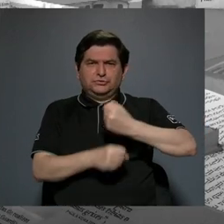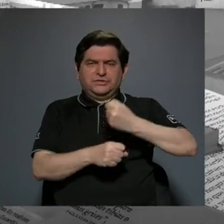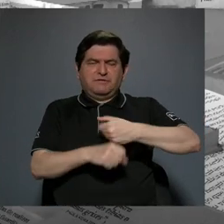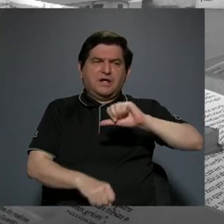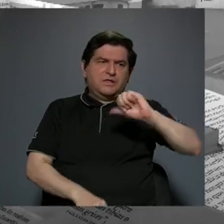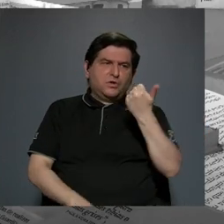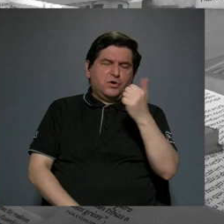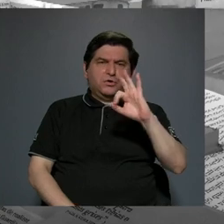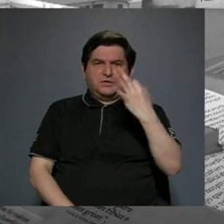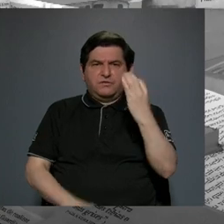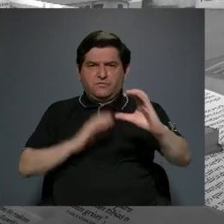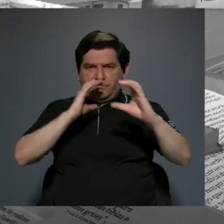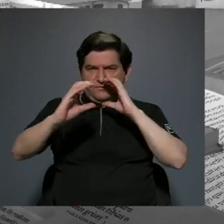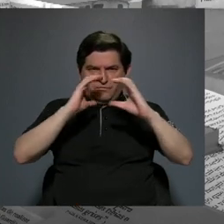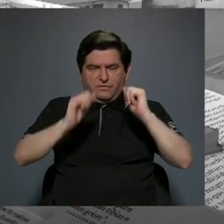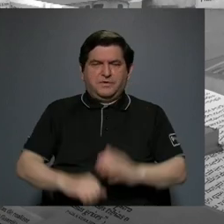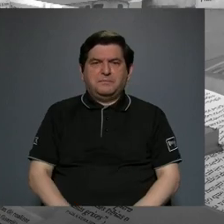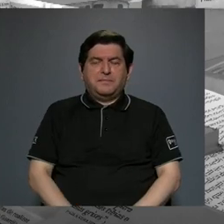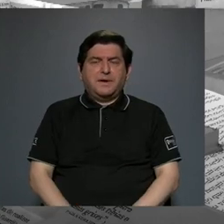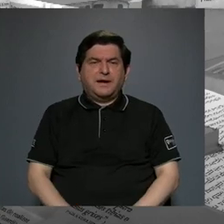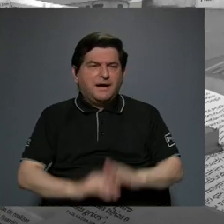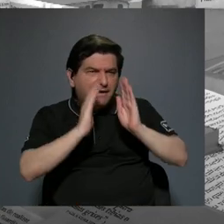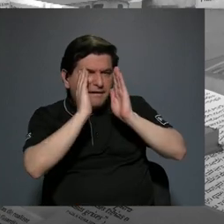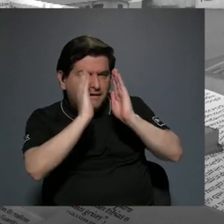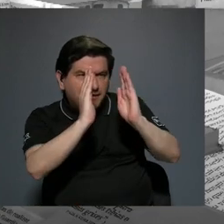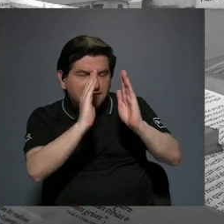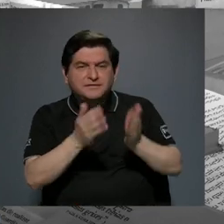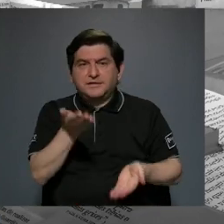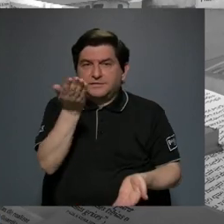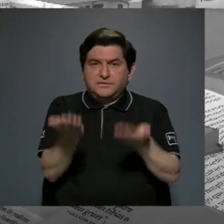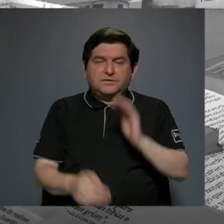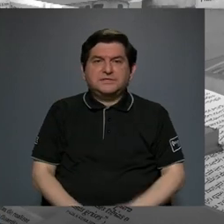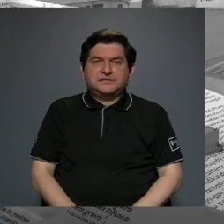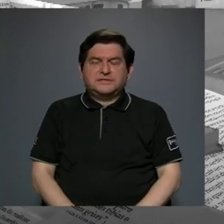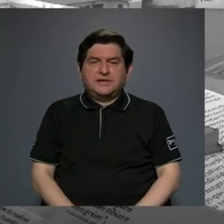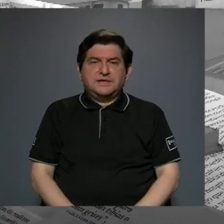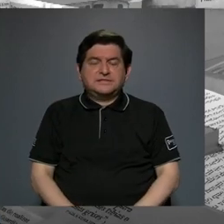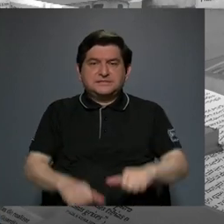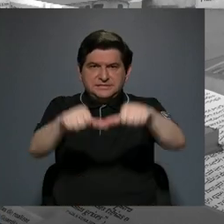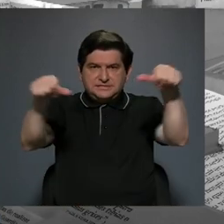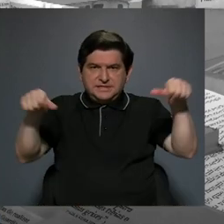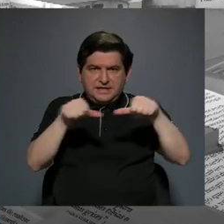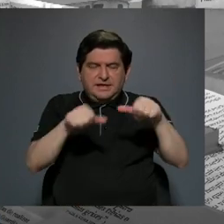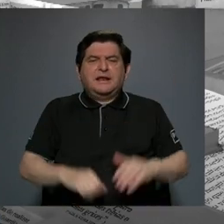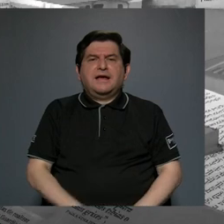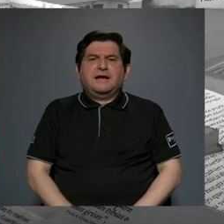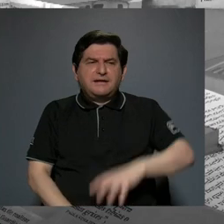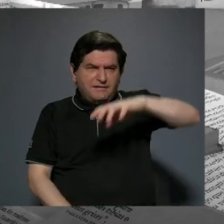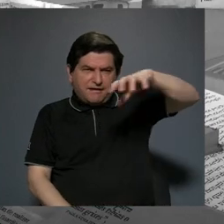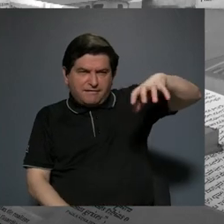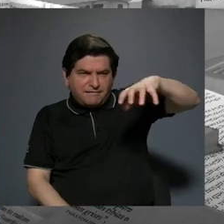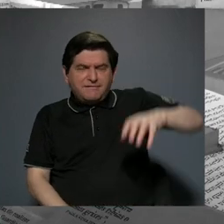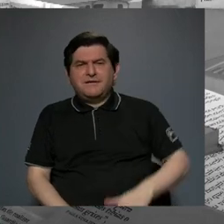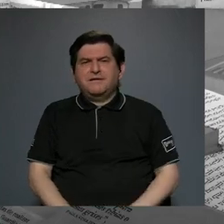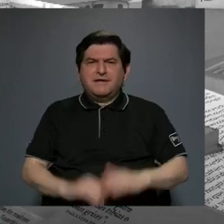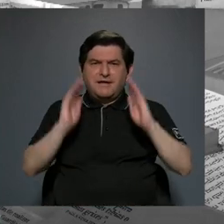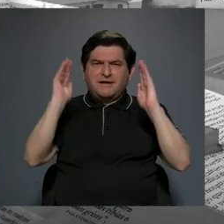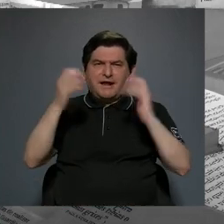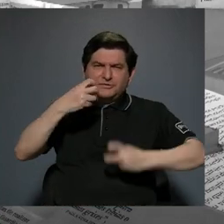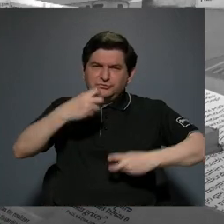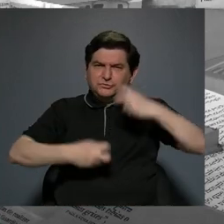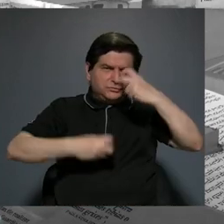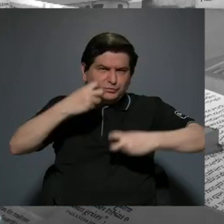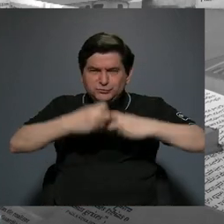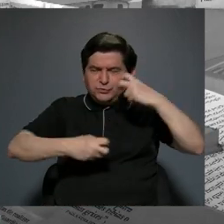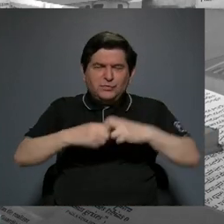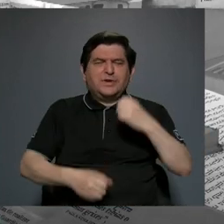otros medios de comunicación, ir a cubrir a la región atlántica de grandes conflictos